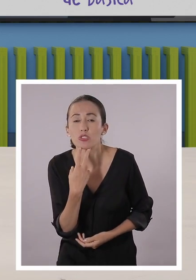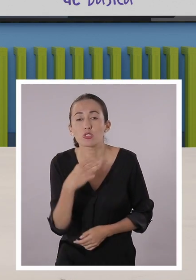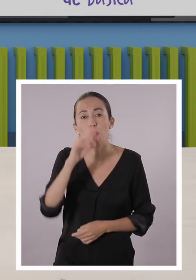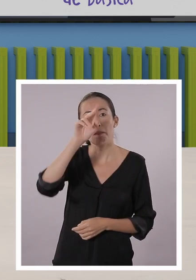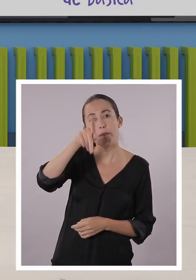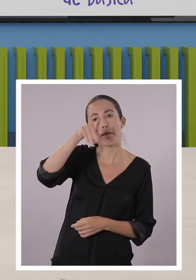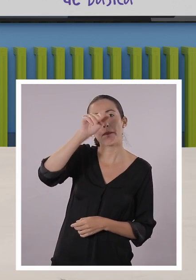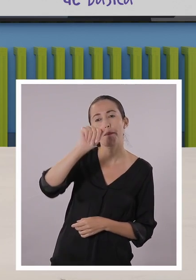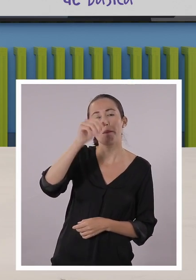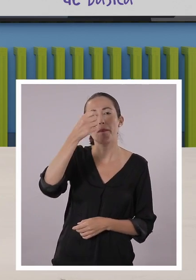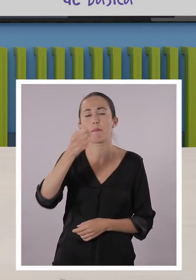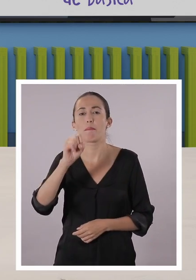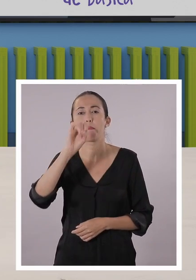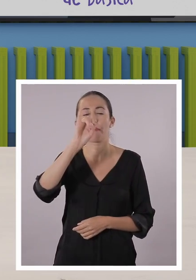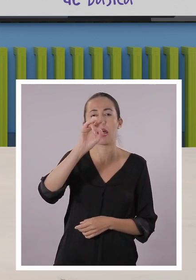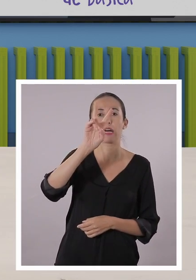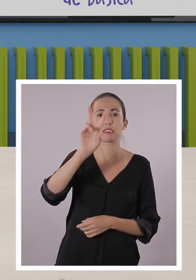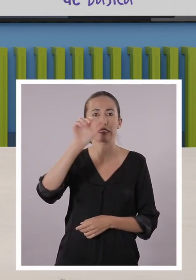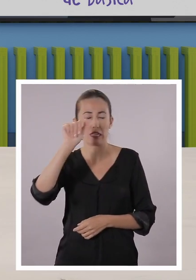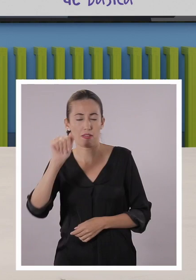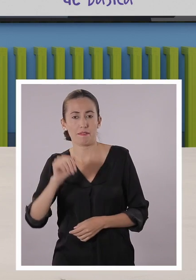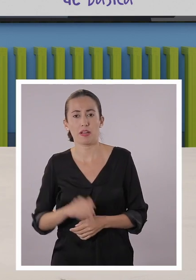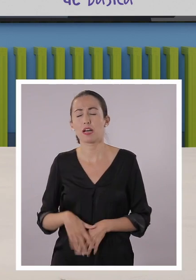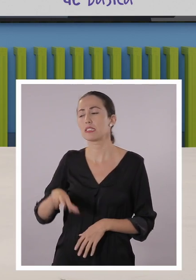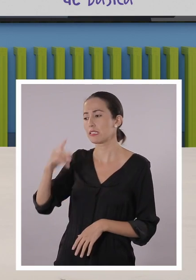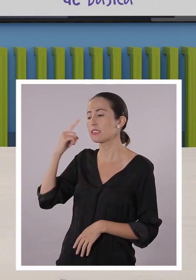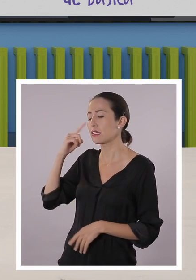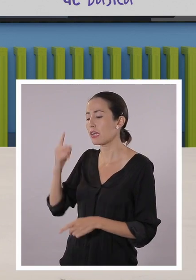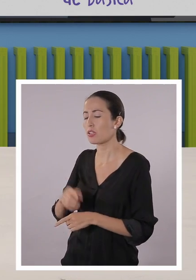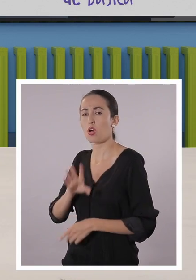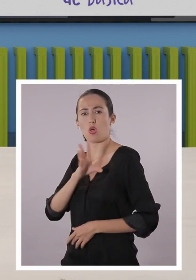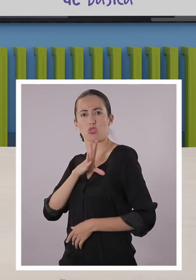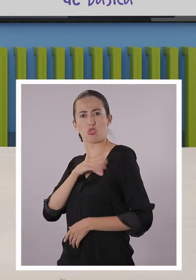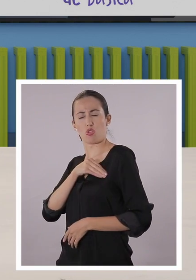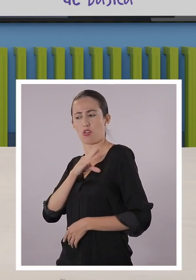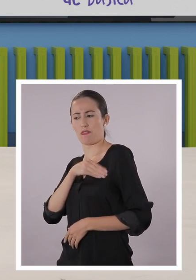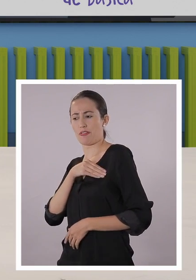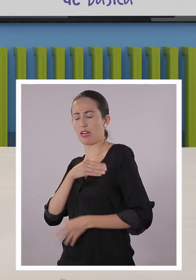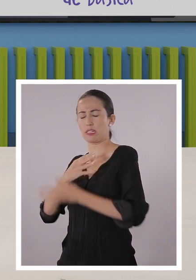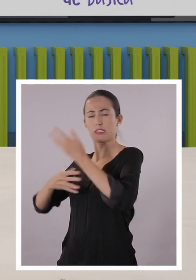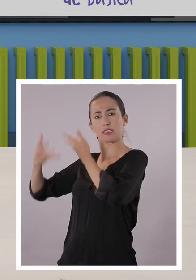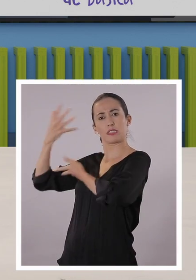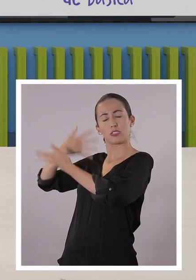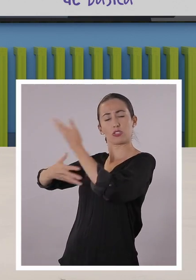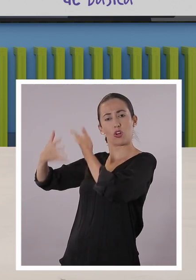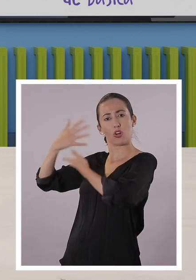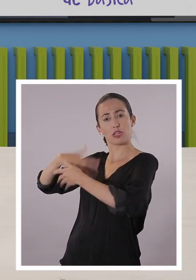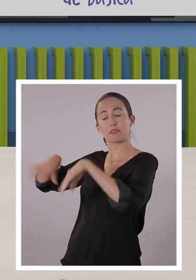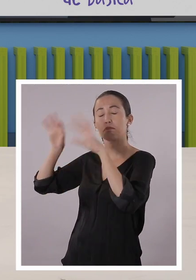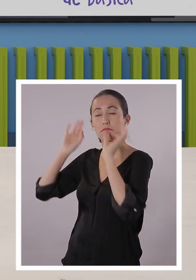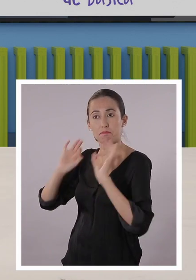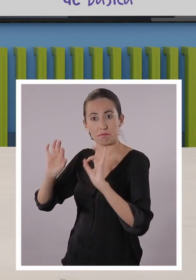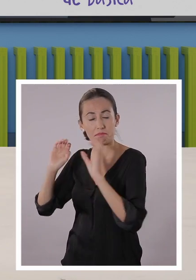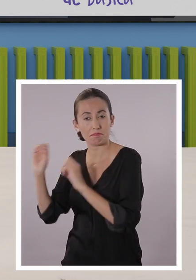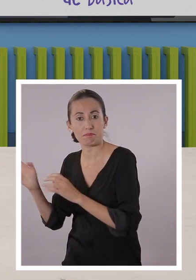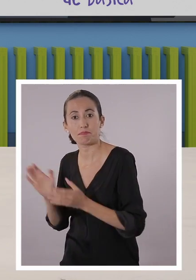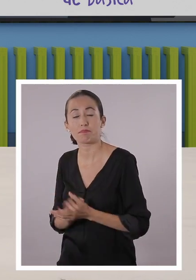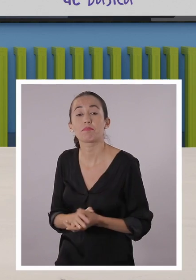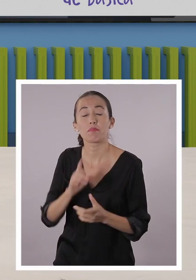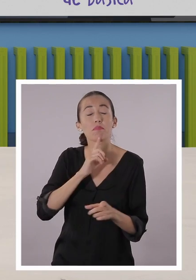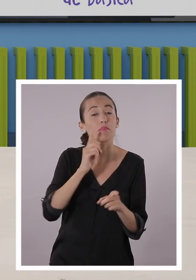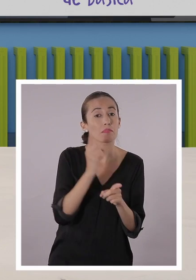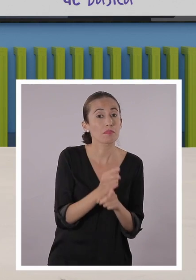leído y en realidad los escritos, las novelas, las historias, tienen algo específico, tienen algo ahí particular.